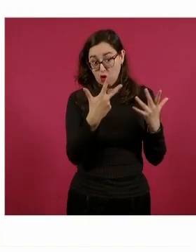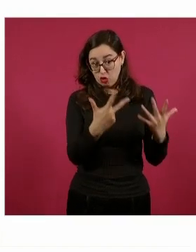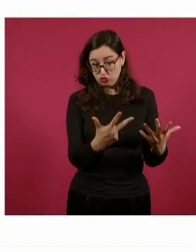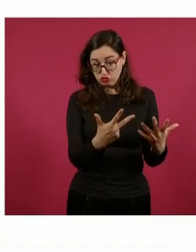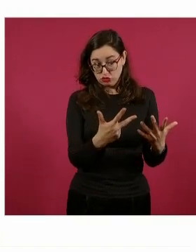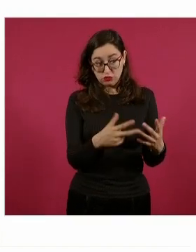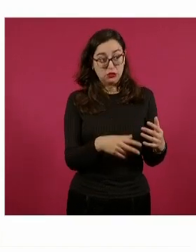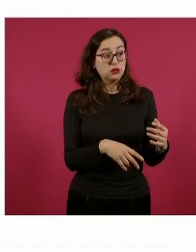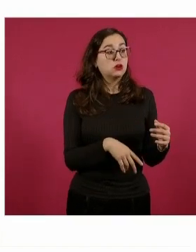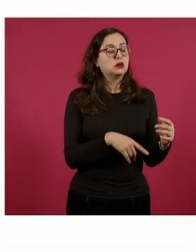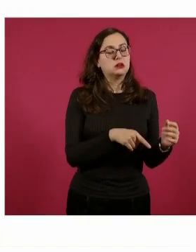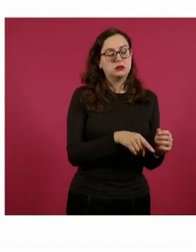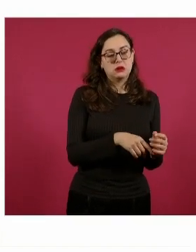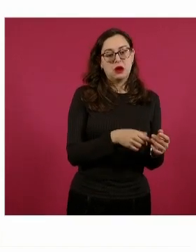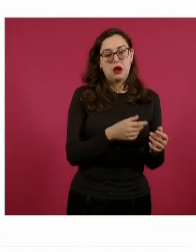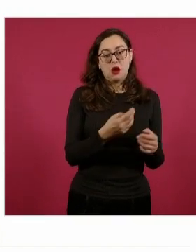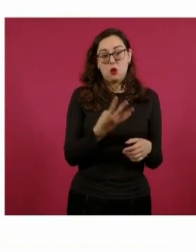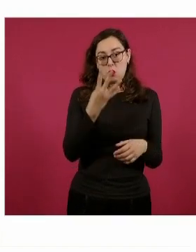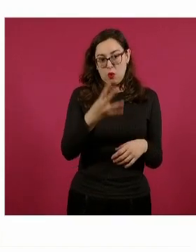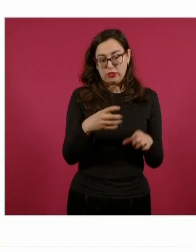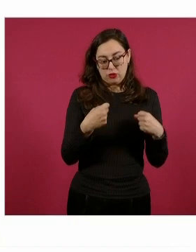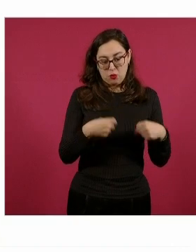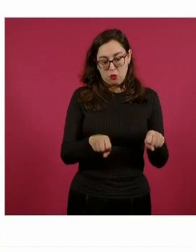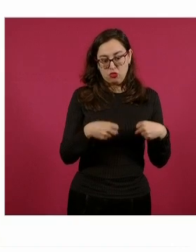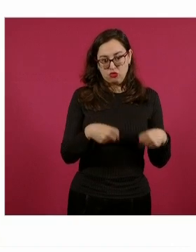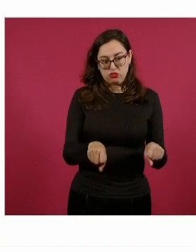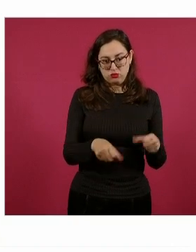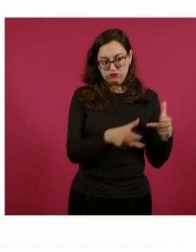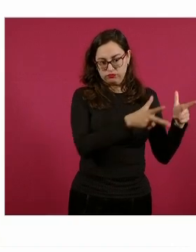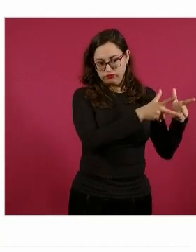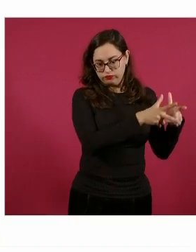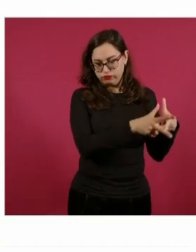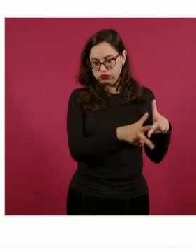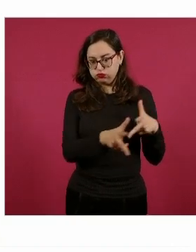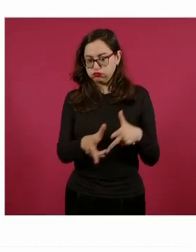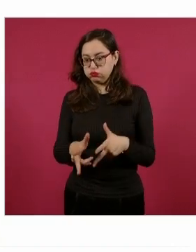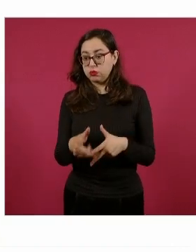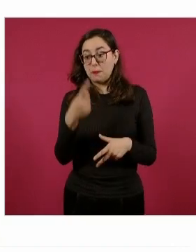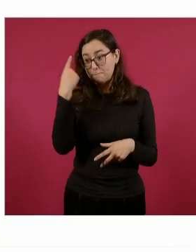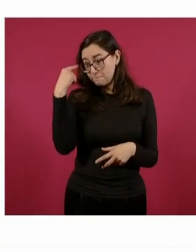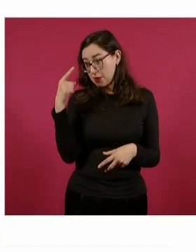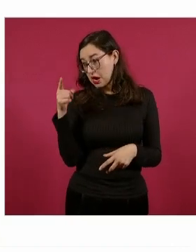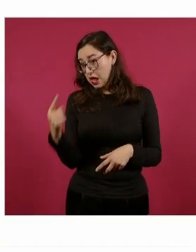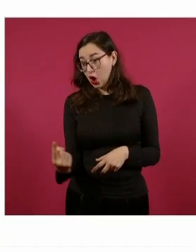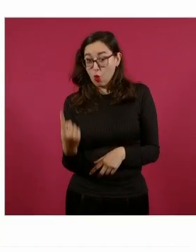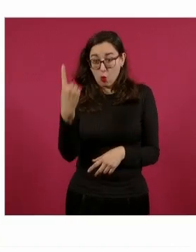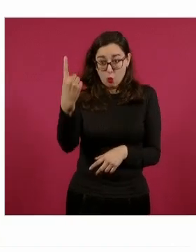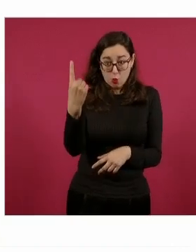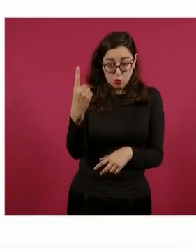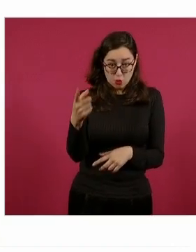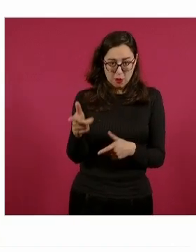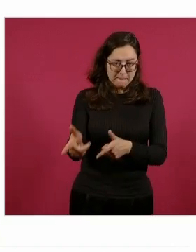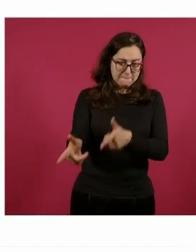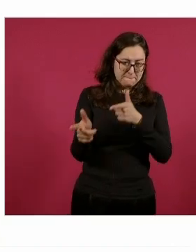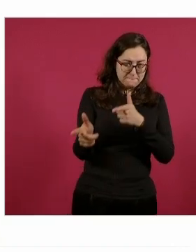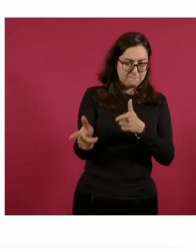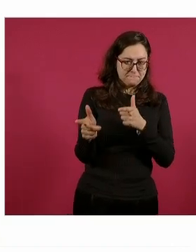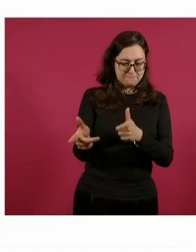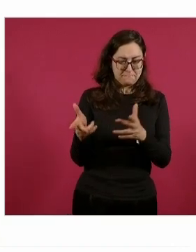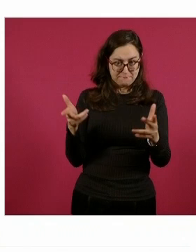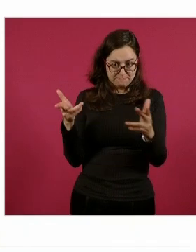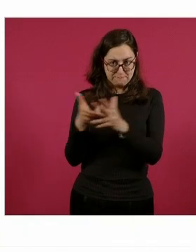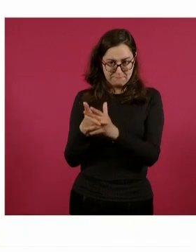hoy sentenciado, a bordo de cuatro motocicletas con la intención de asesinar a una de las personas asistentes a la fiesta